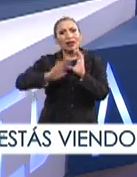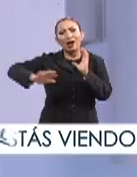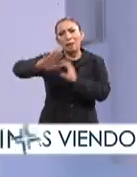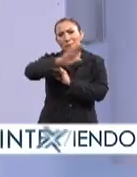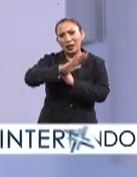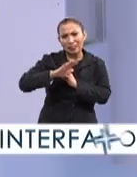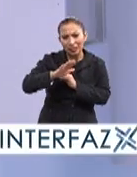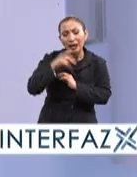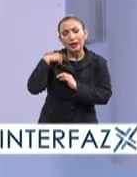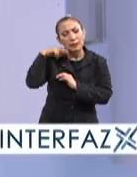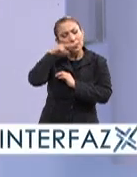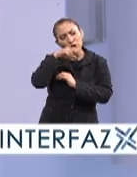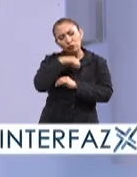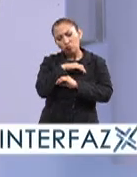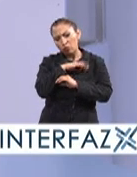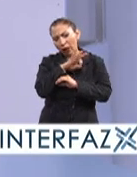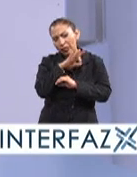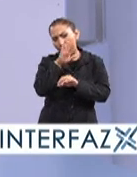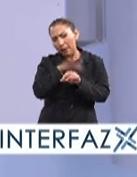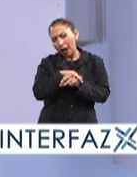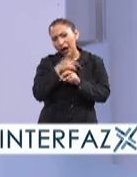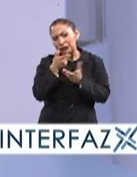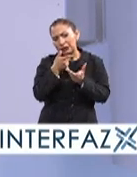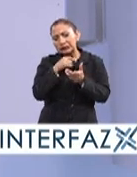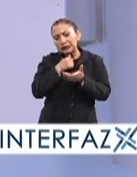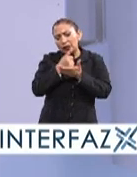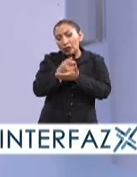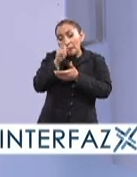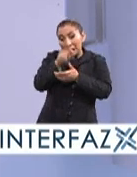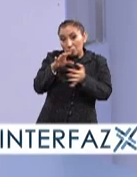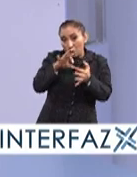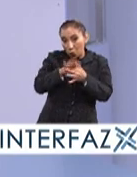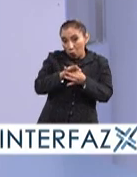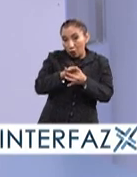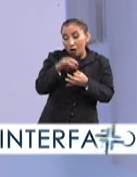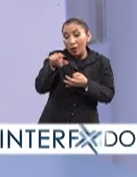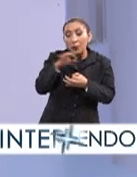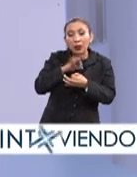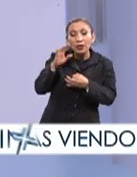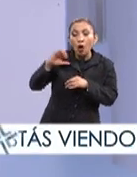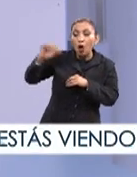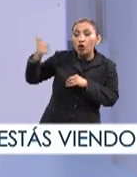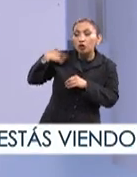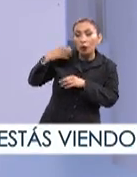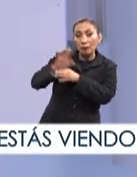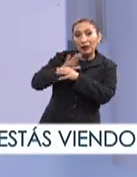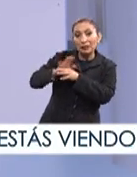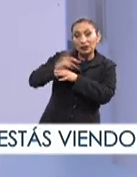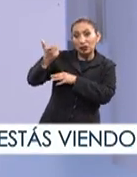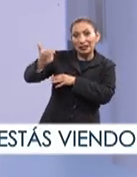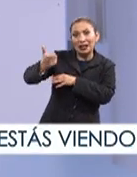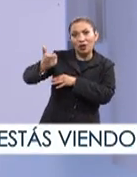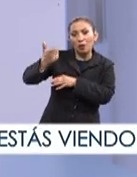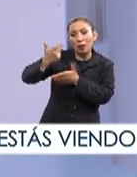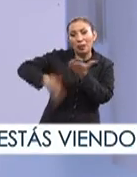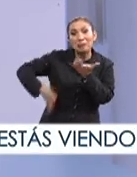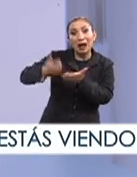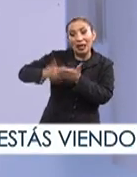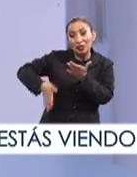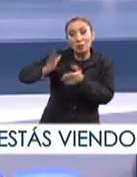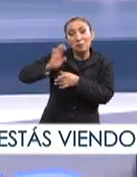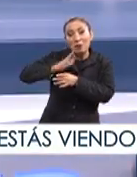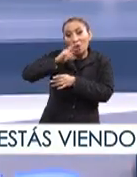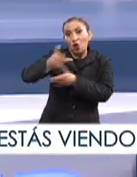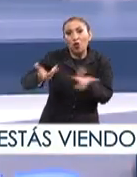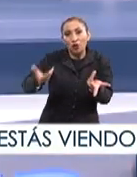amigables y detectamos que se podía incrementar esa factibilidad y que de la mano de eso podría traer también ventajas económicas, es decir, hacerlo más